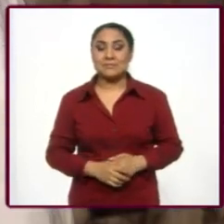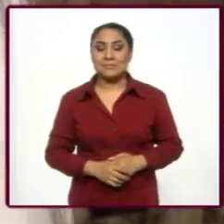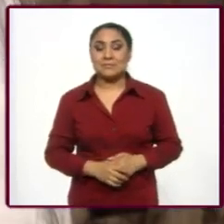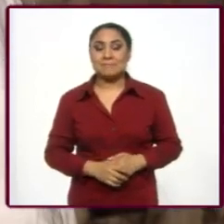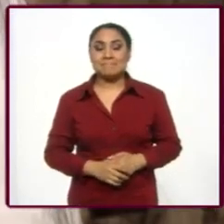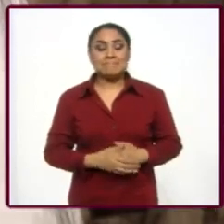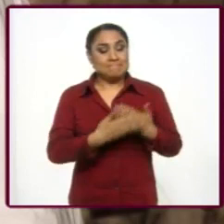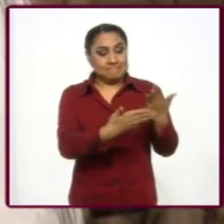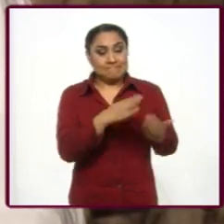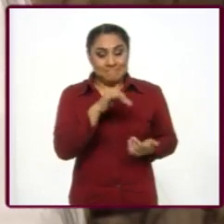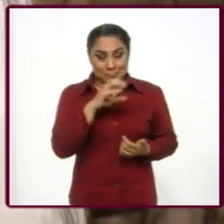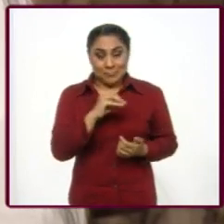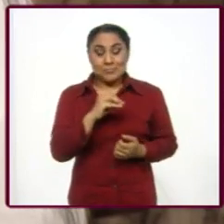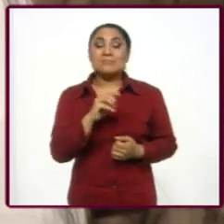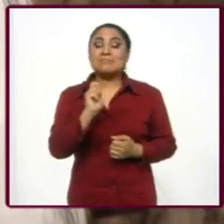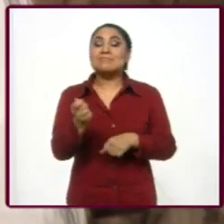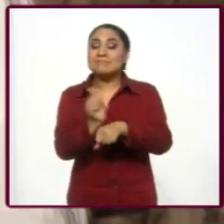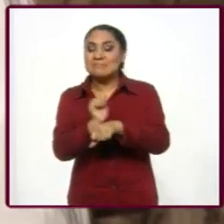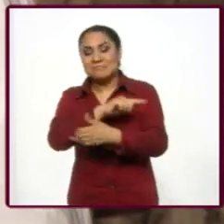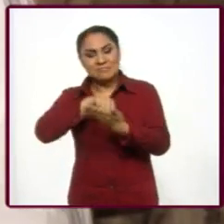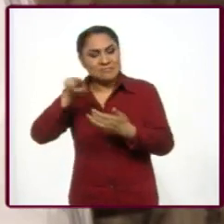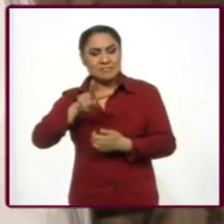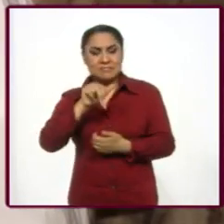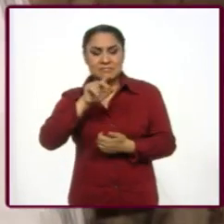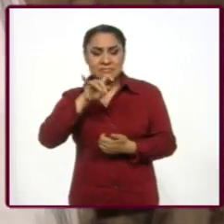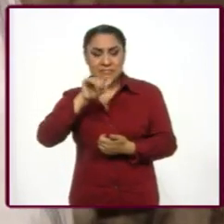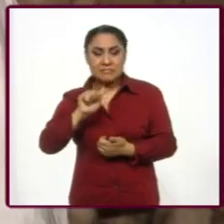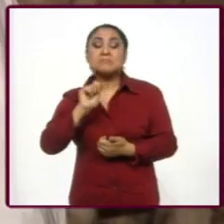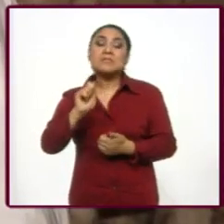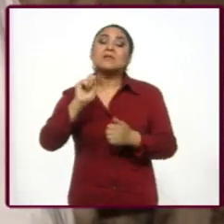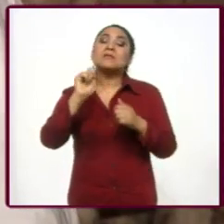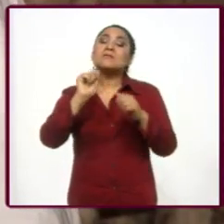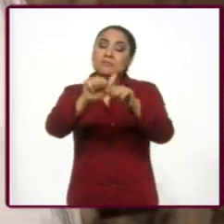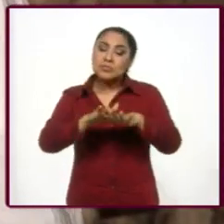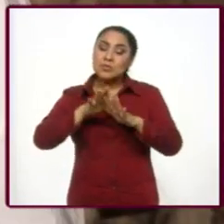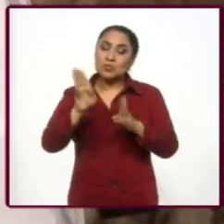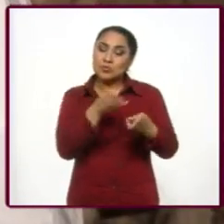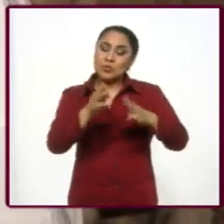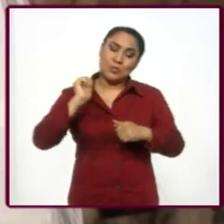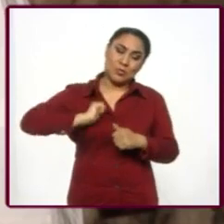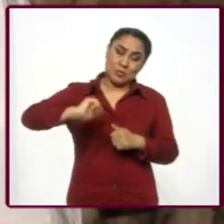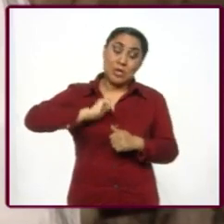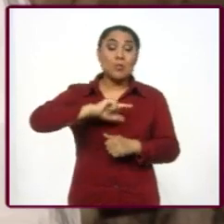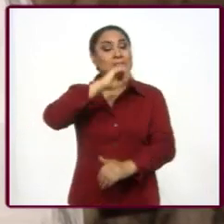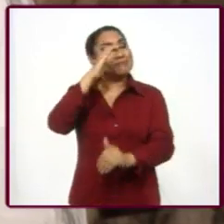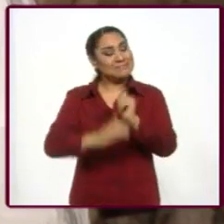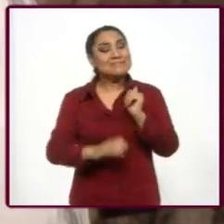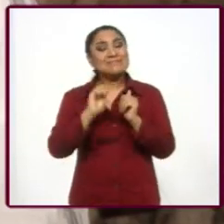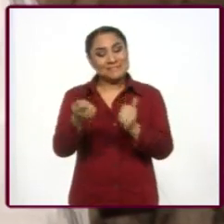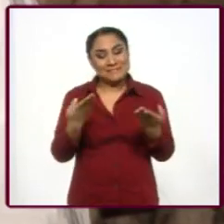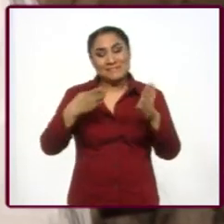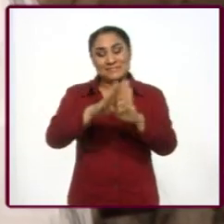Bien, barco, una función más en la Valenciana con concierto de música antigua y lo que vendrá después será el cierre con el